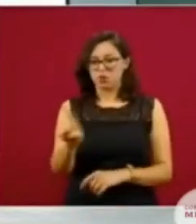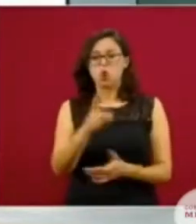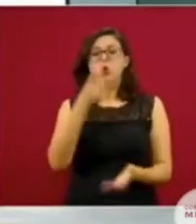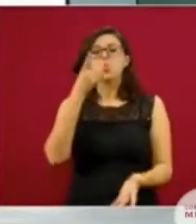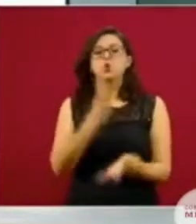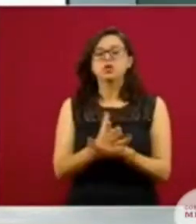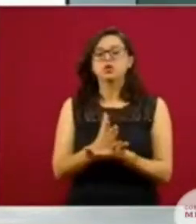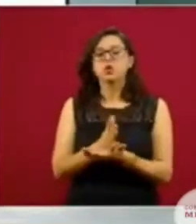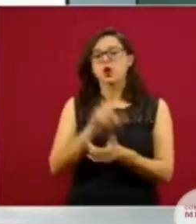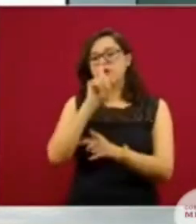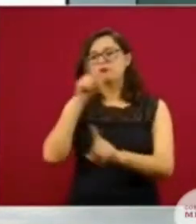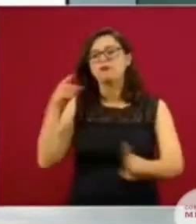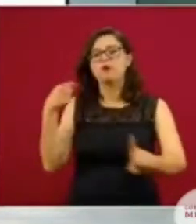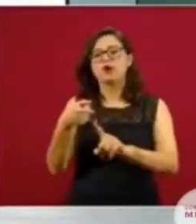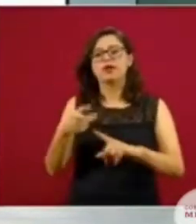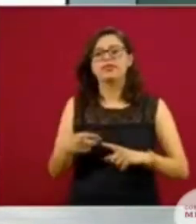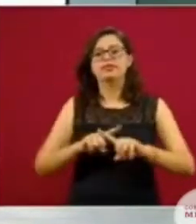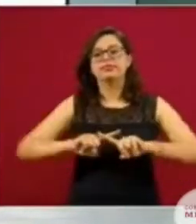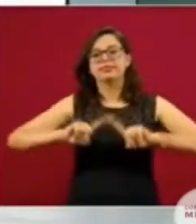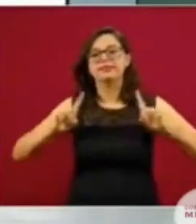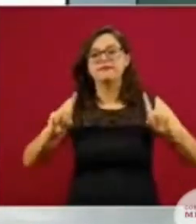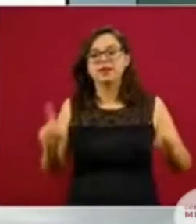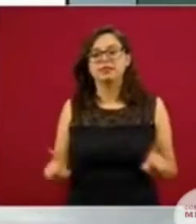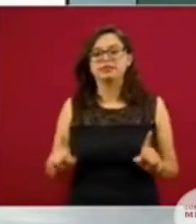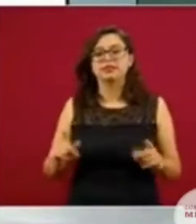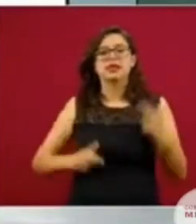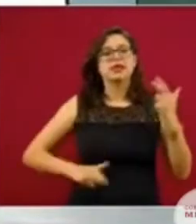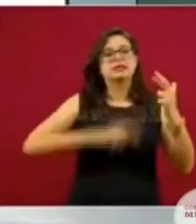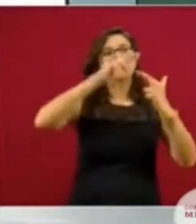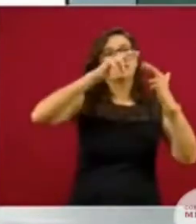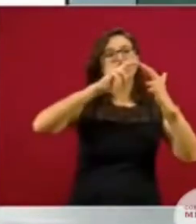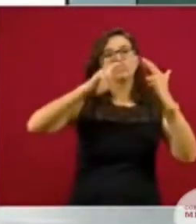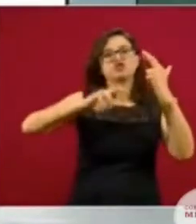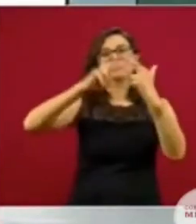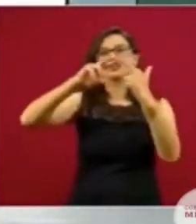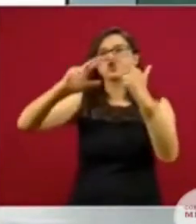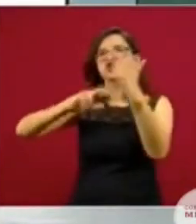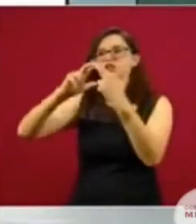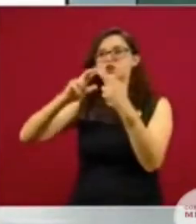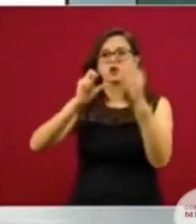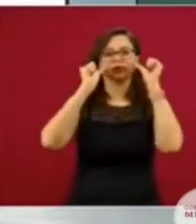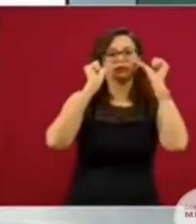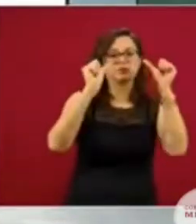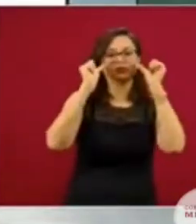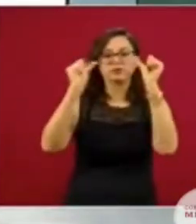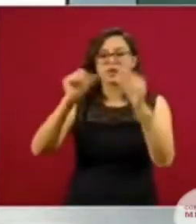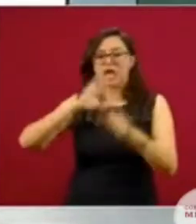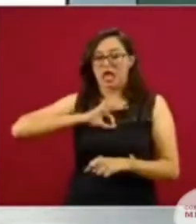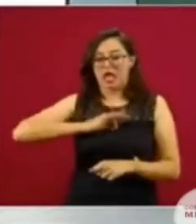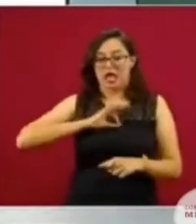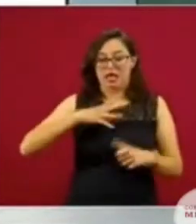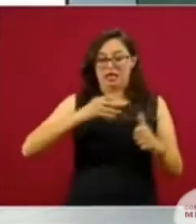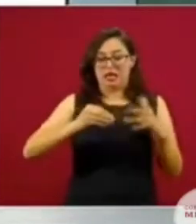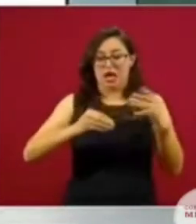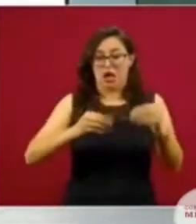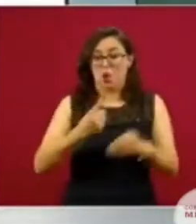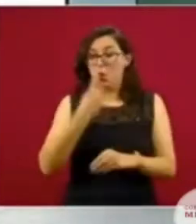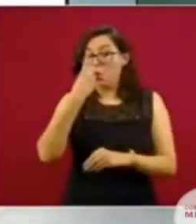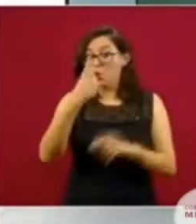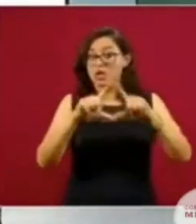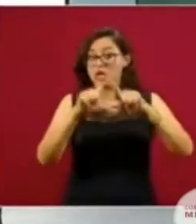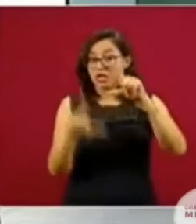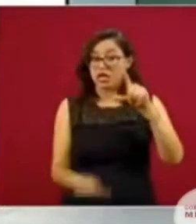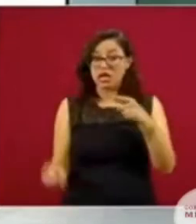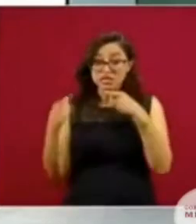Simplemente lo que significó es que cambiamos de enfoque para poder regionalizar las acciones. La epidemia no es una